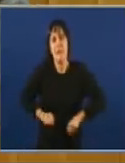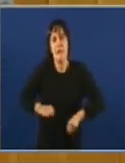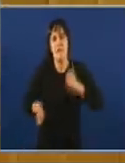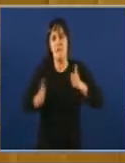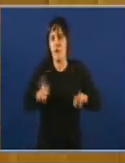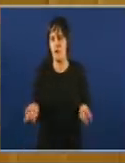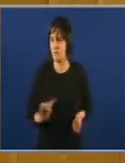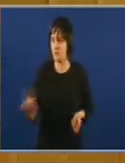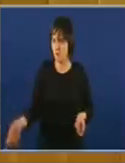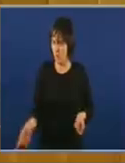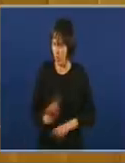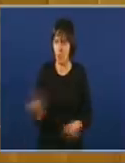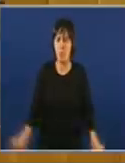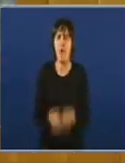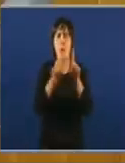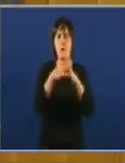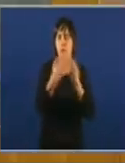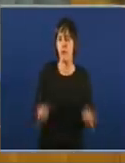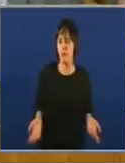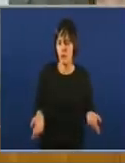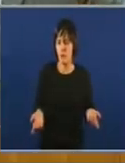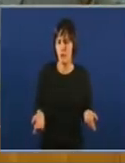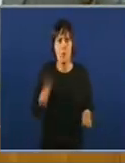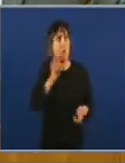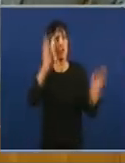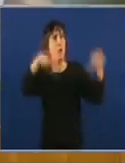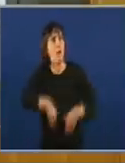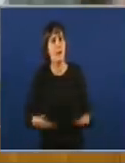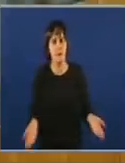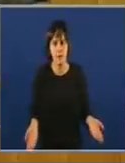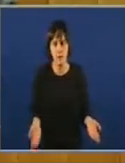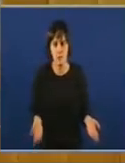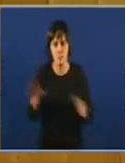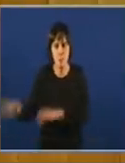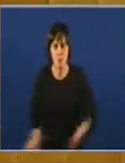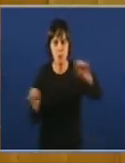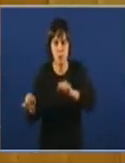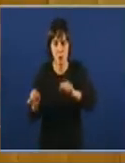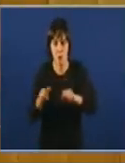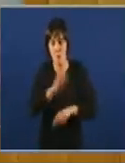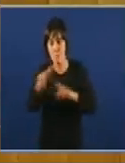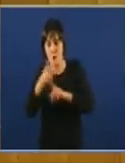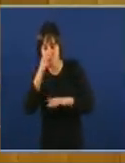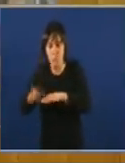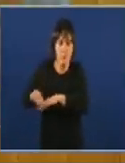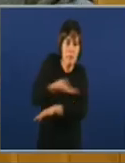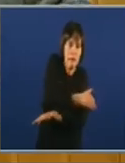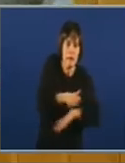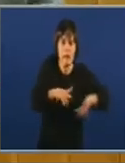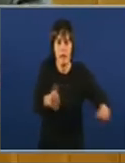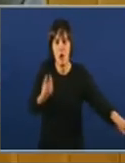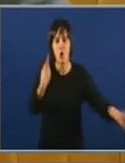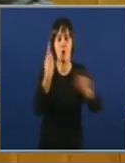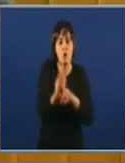enteraba tampouco do que pasaba, que non había absolutamente ninguna protección de preventiva, nin contra a droga